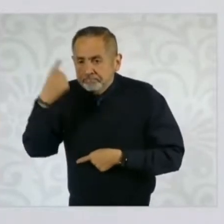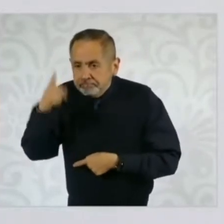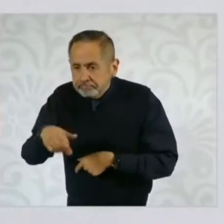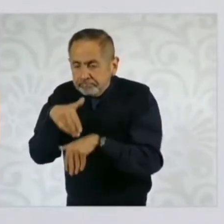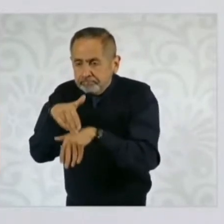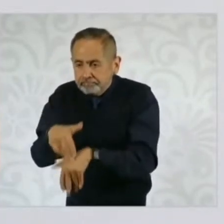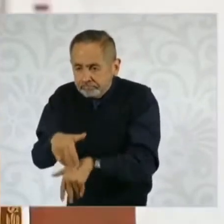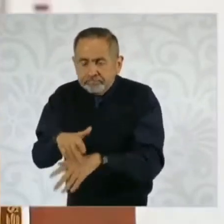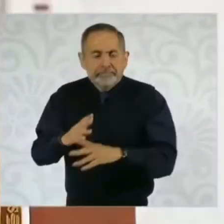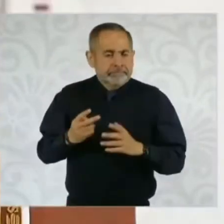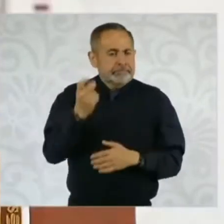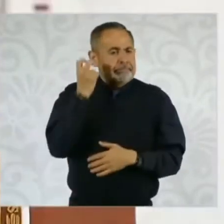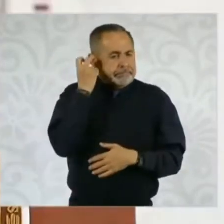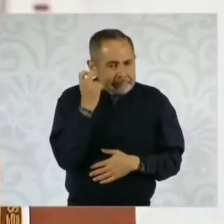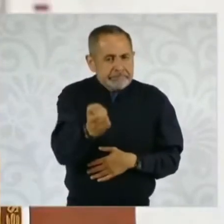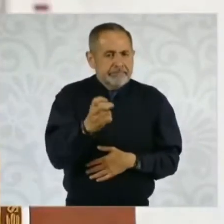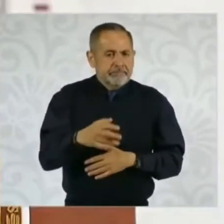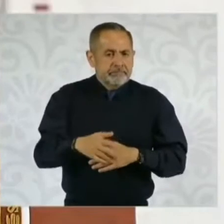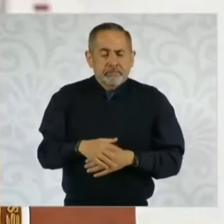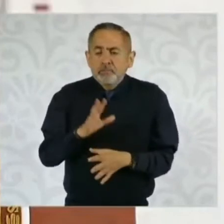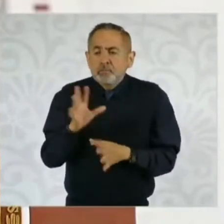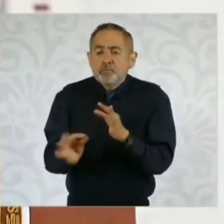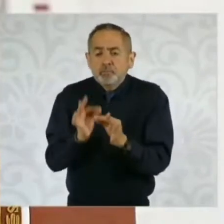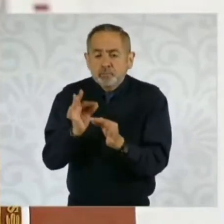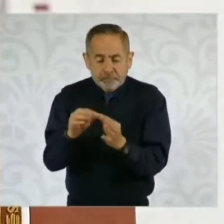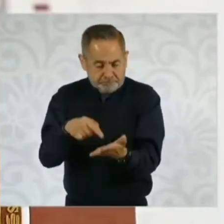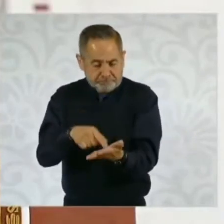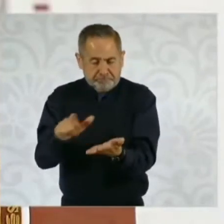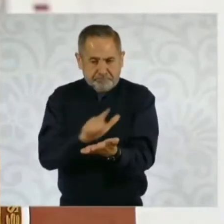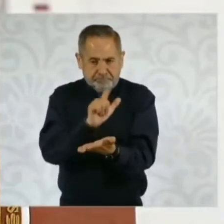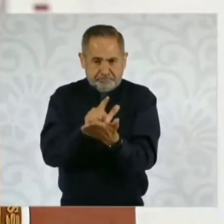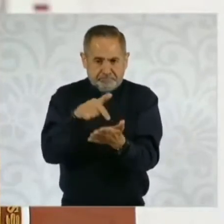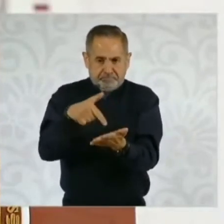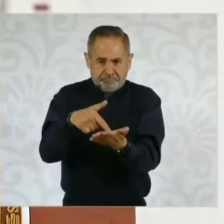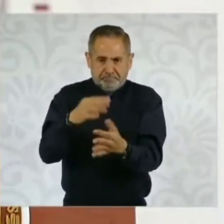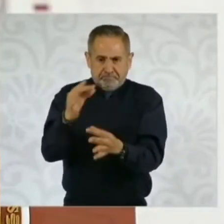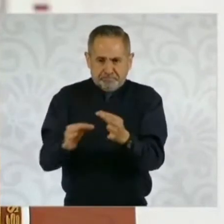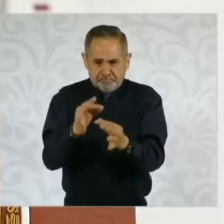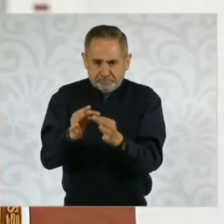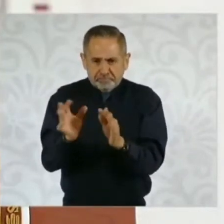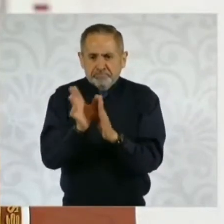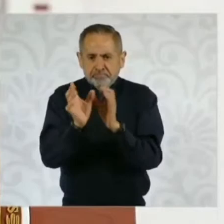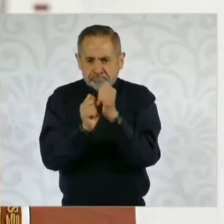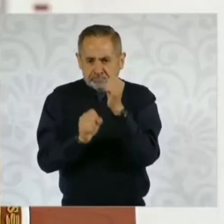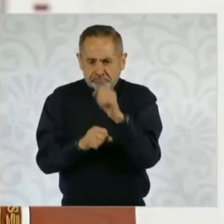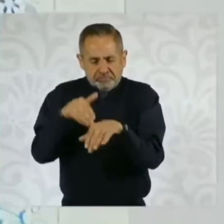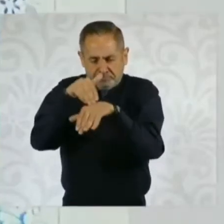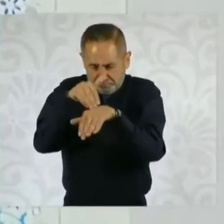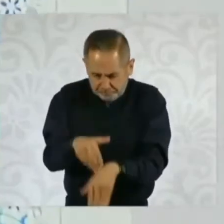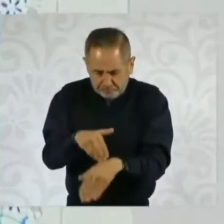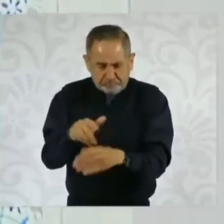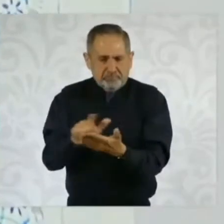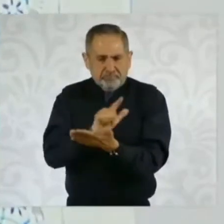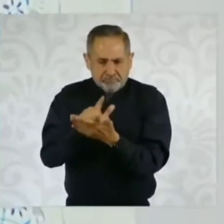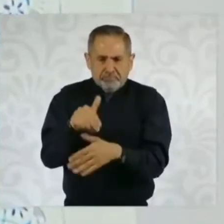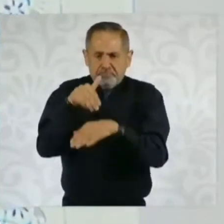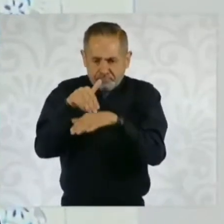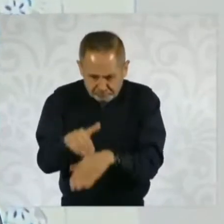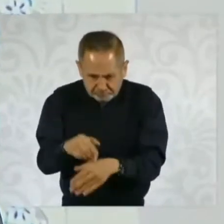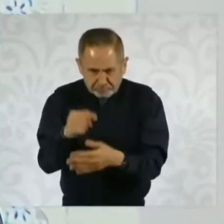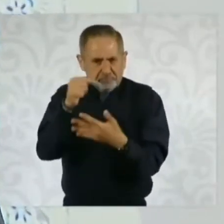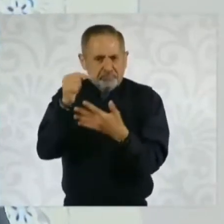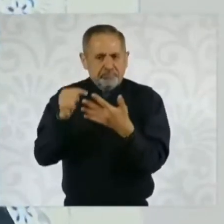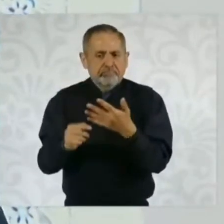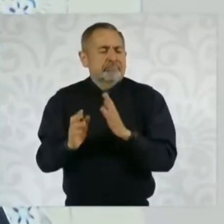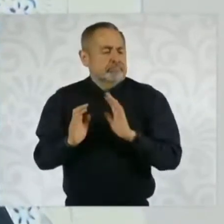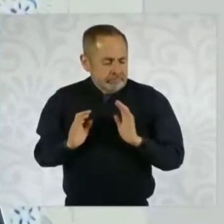El Estado de Derecho tiene que ver con cumplir las leyes, la Constitución, pero tiene que